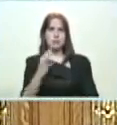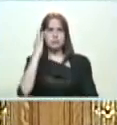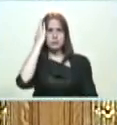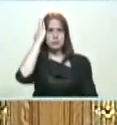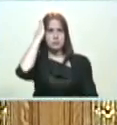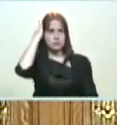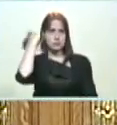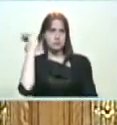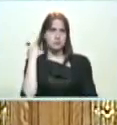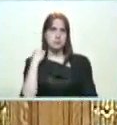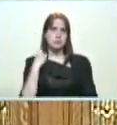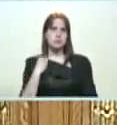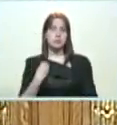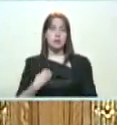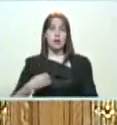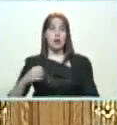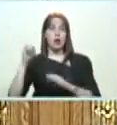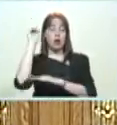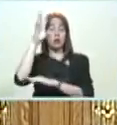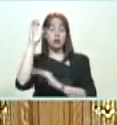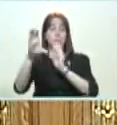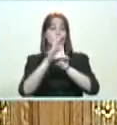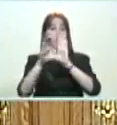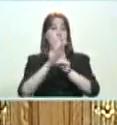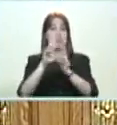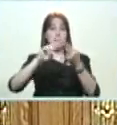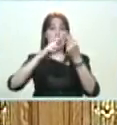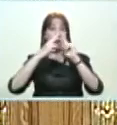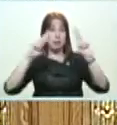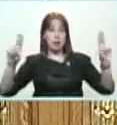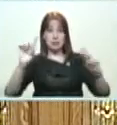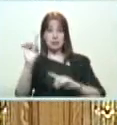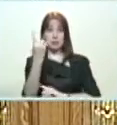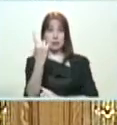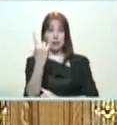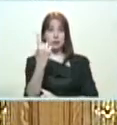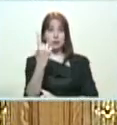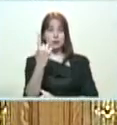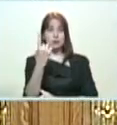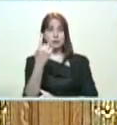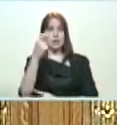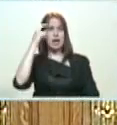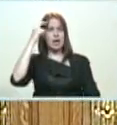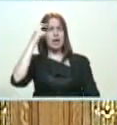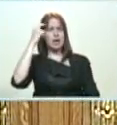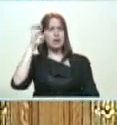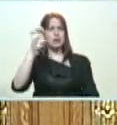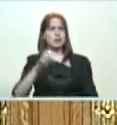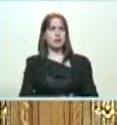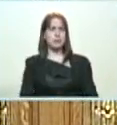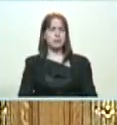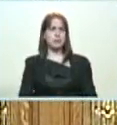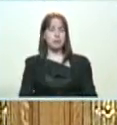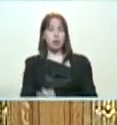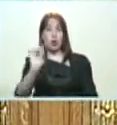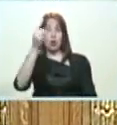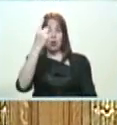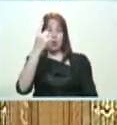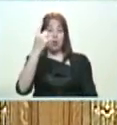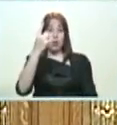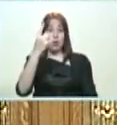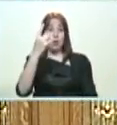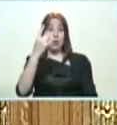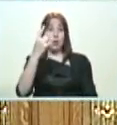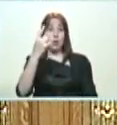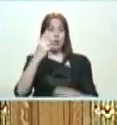Una constituyente para la paz en primer lugar, Ernesto Villegas. Una constituyente